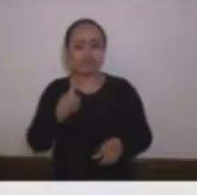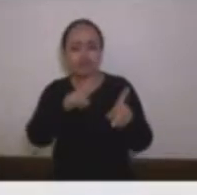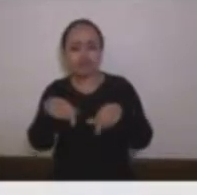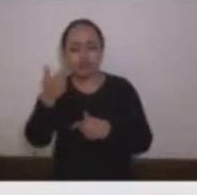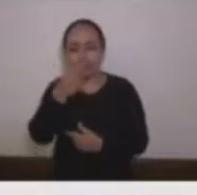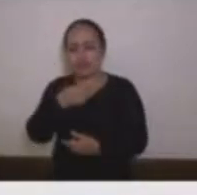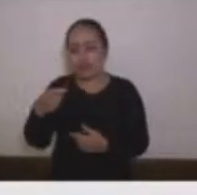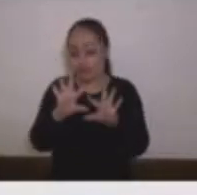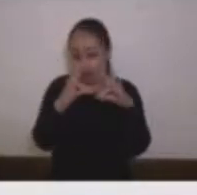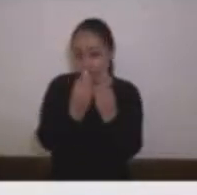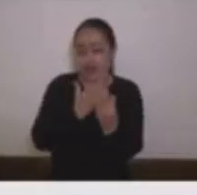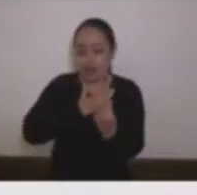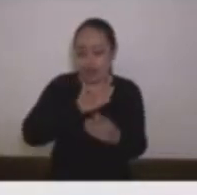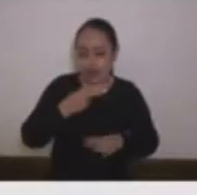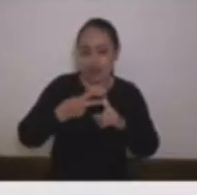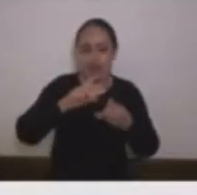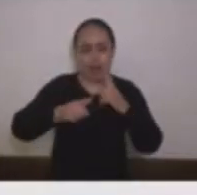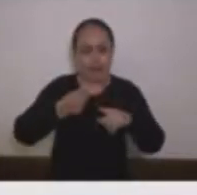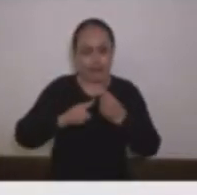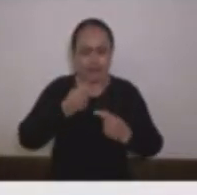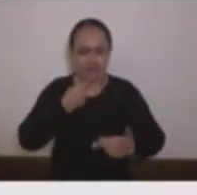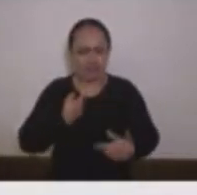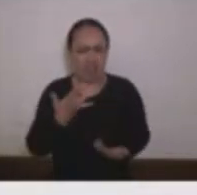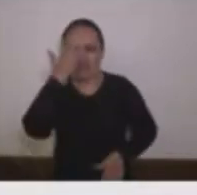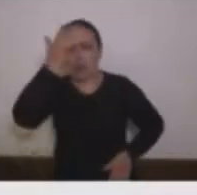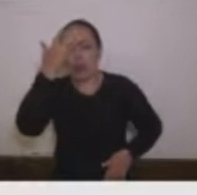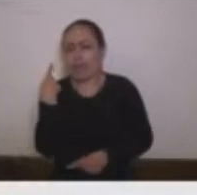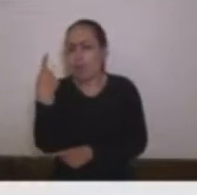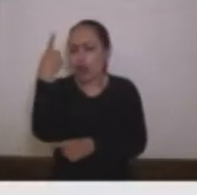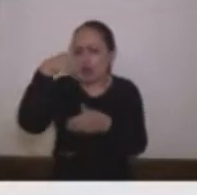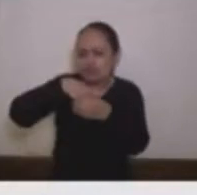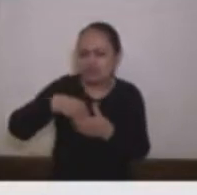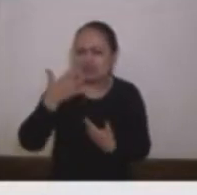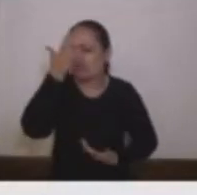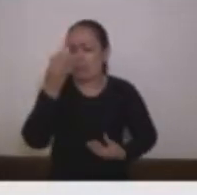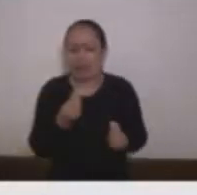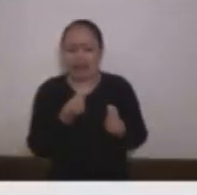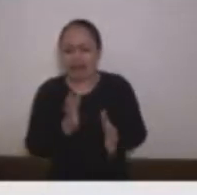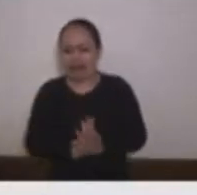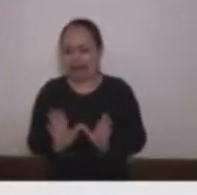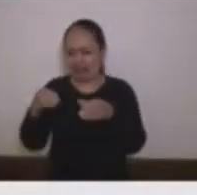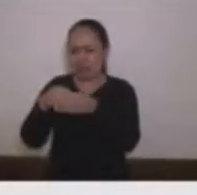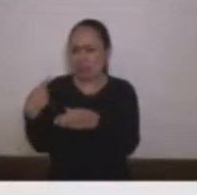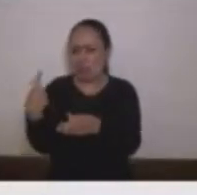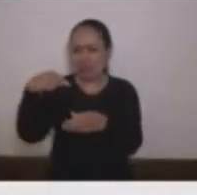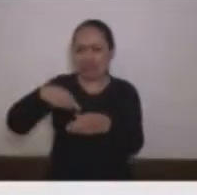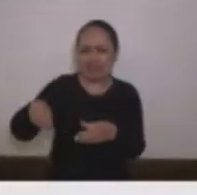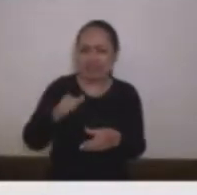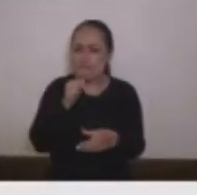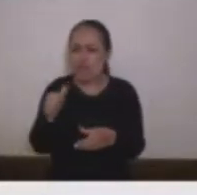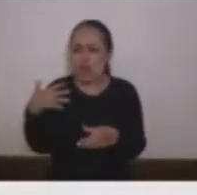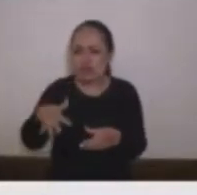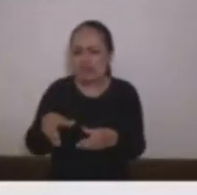familia y muchos amigos me decían que yo por qué me estaba metiendo en este mundo, que este mundo estaba lleno de lo peor, que aquí había